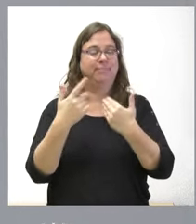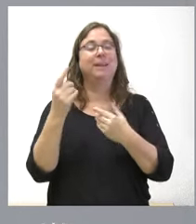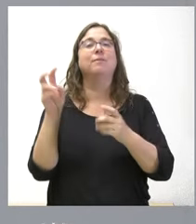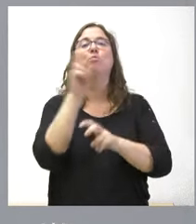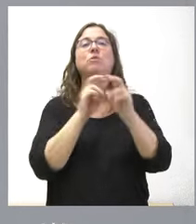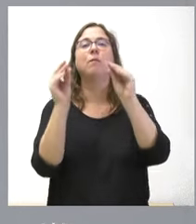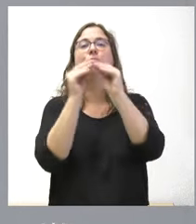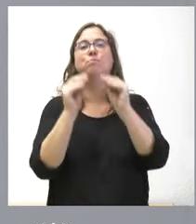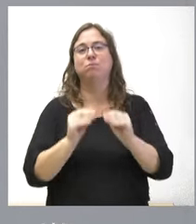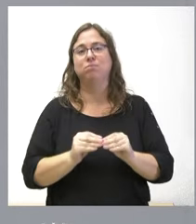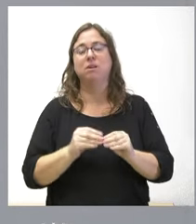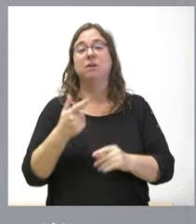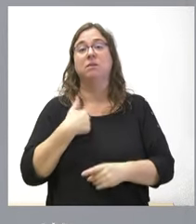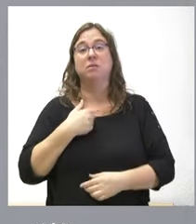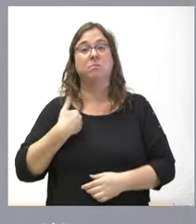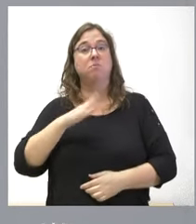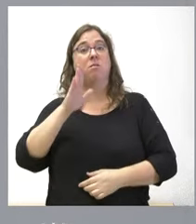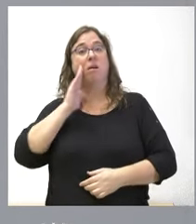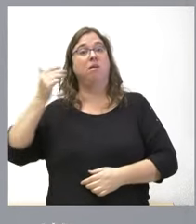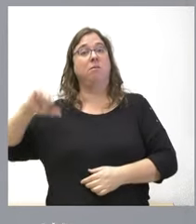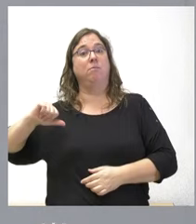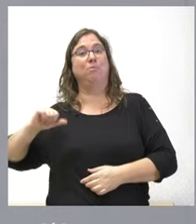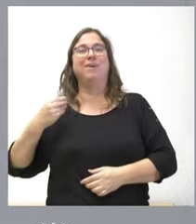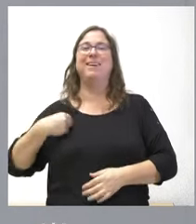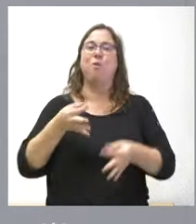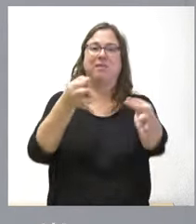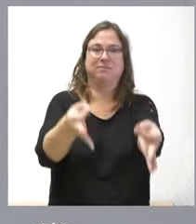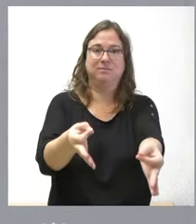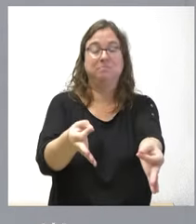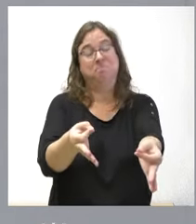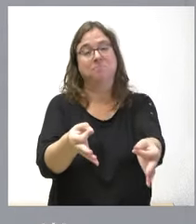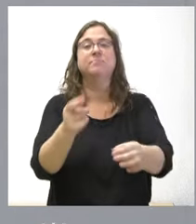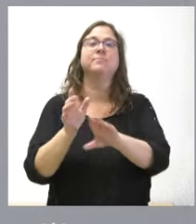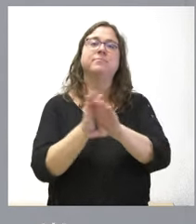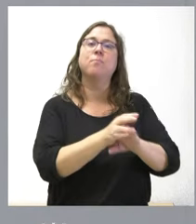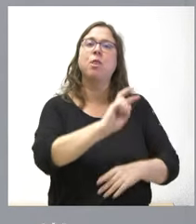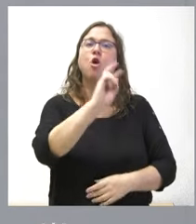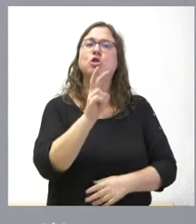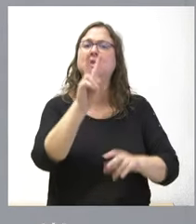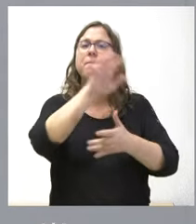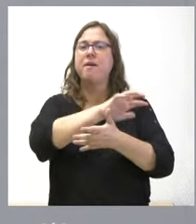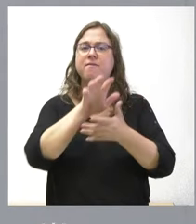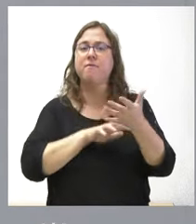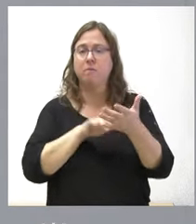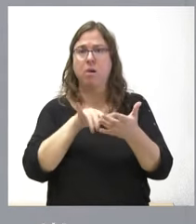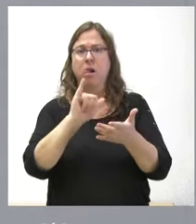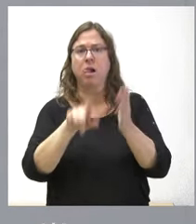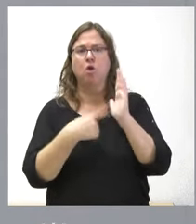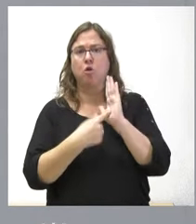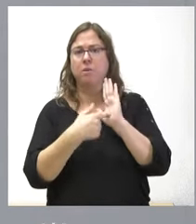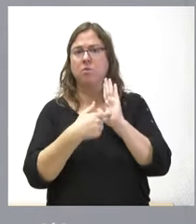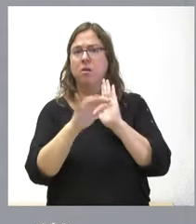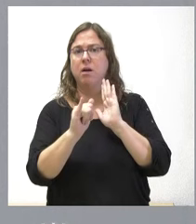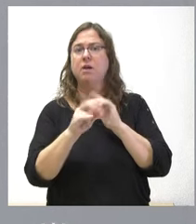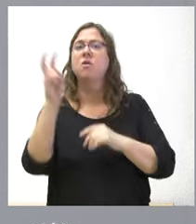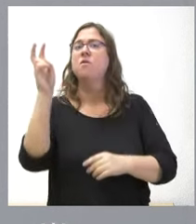no reiterar al 100% lo mismo que ya obtuvo el no y respecto del otro sí el informe está aquí completo y nosotros hemos